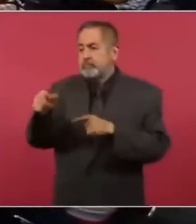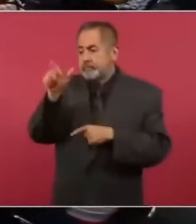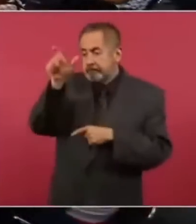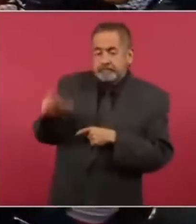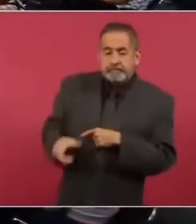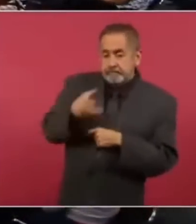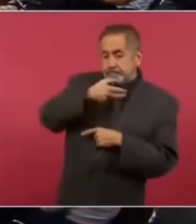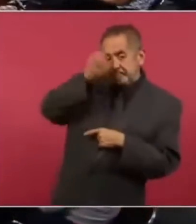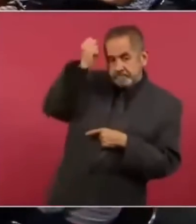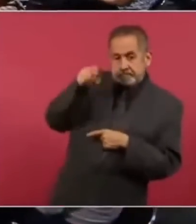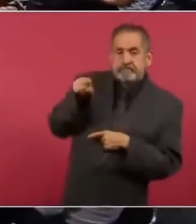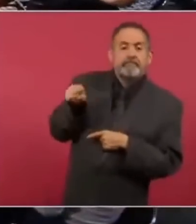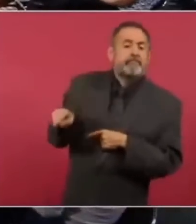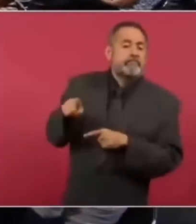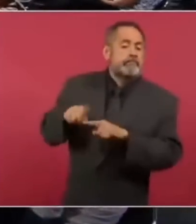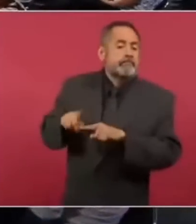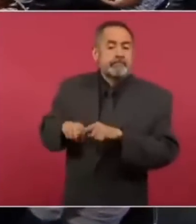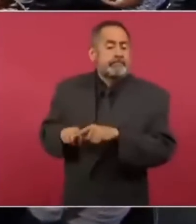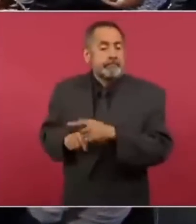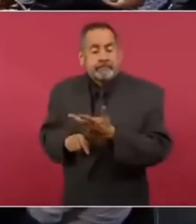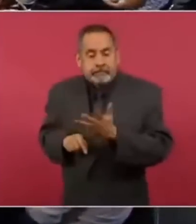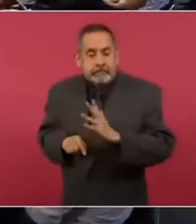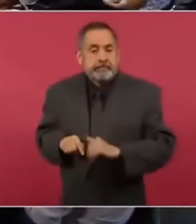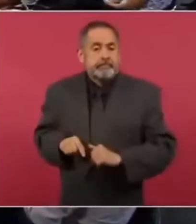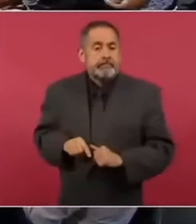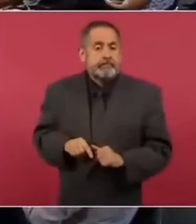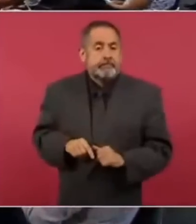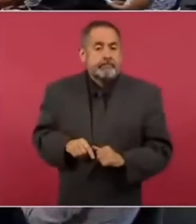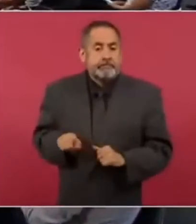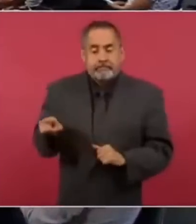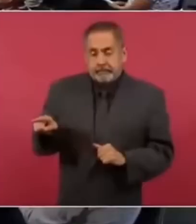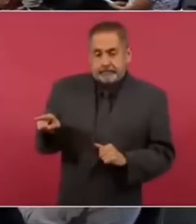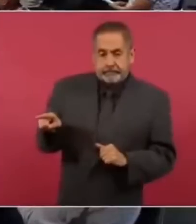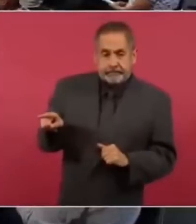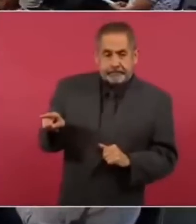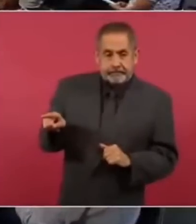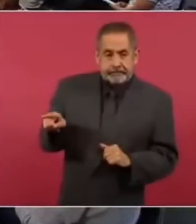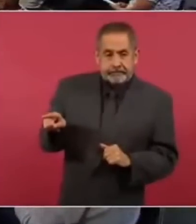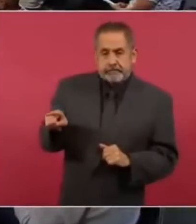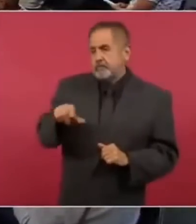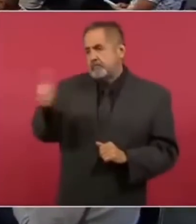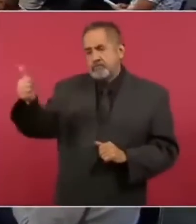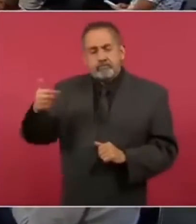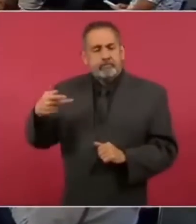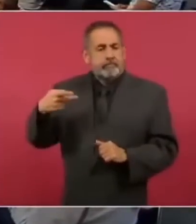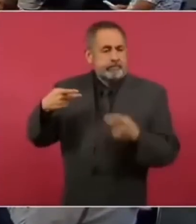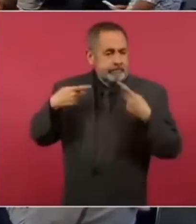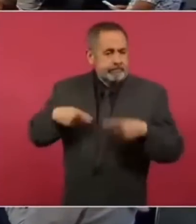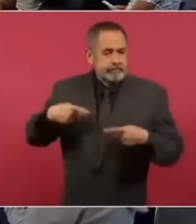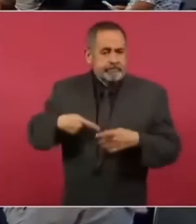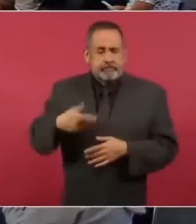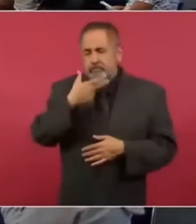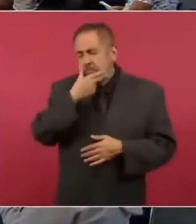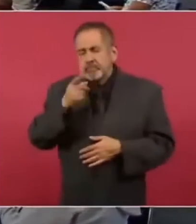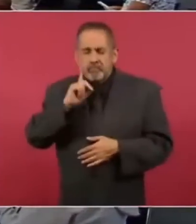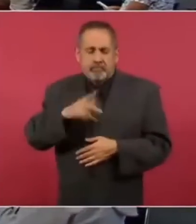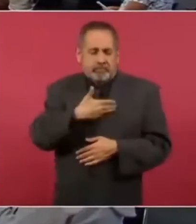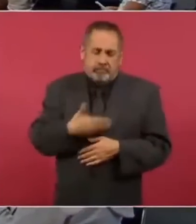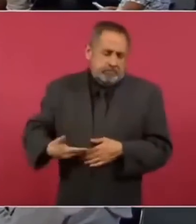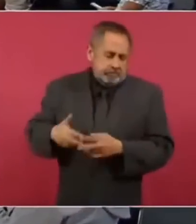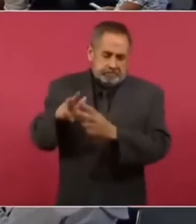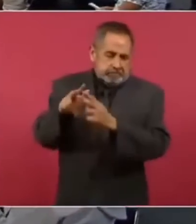este pues otro presidente otra presidenta